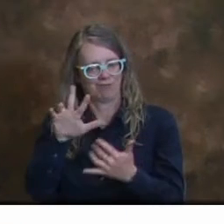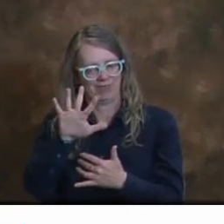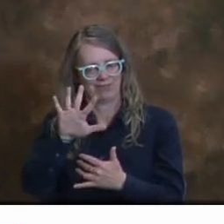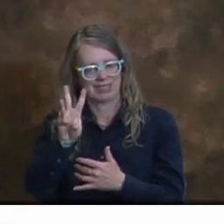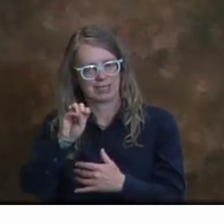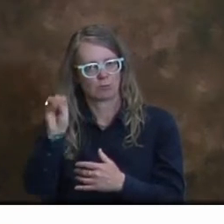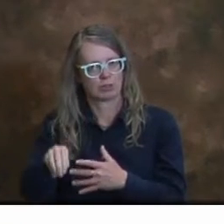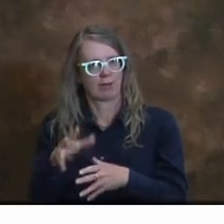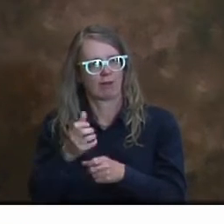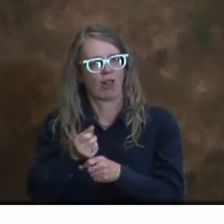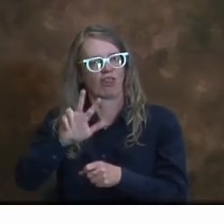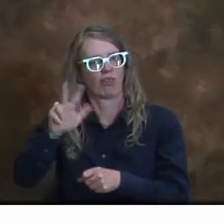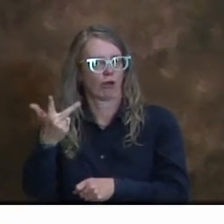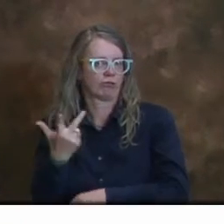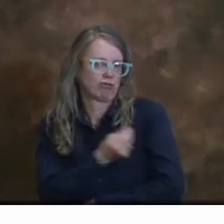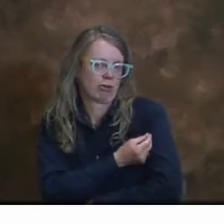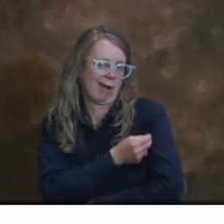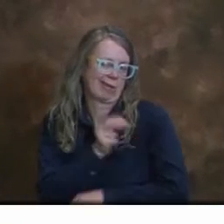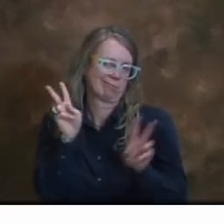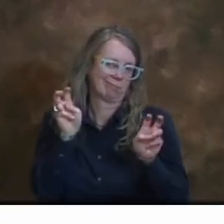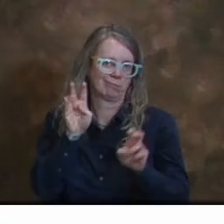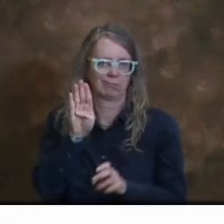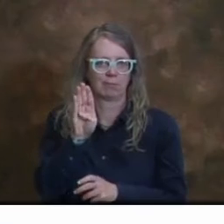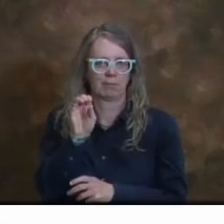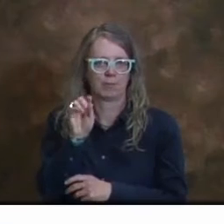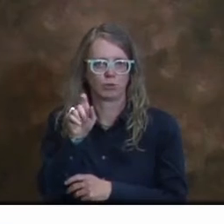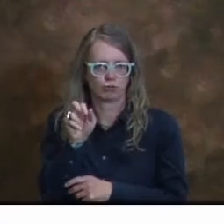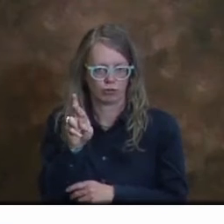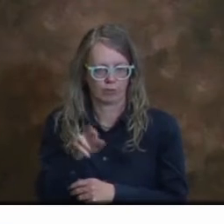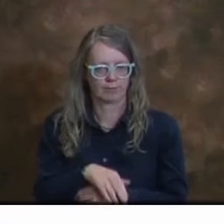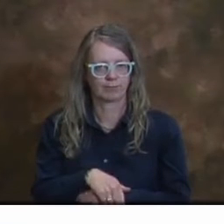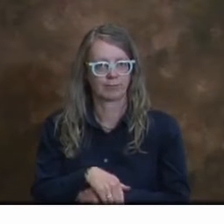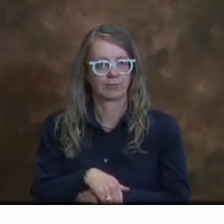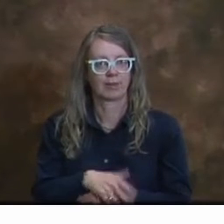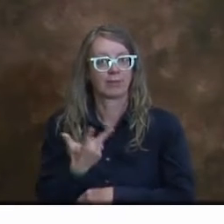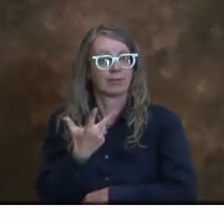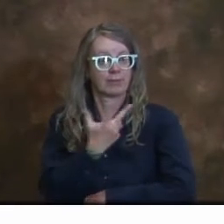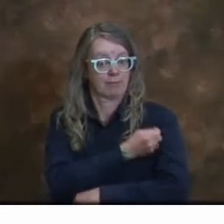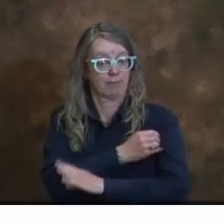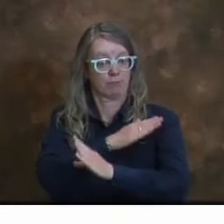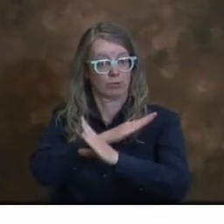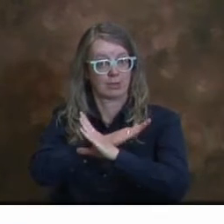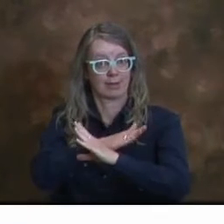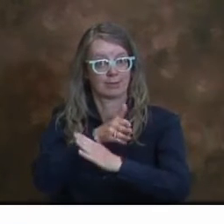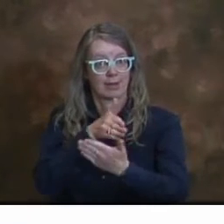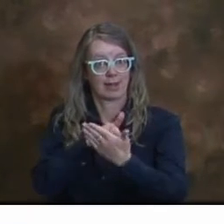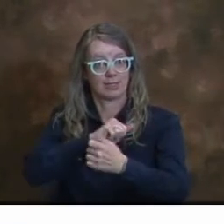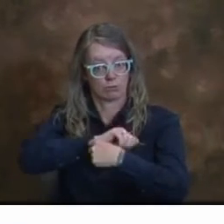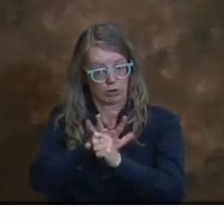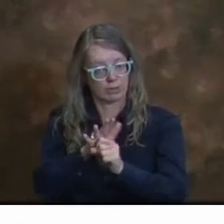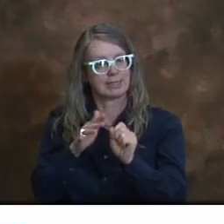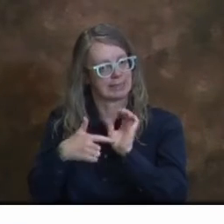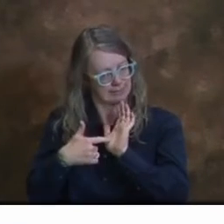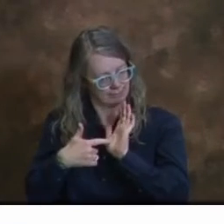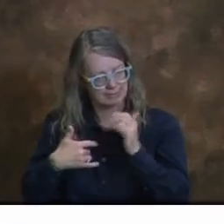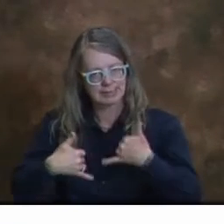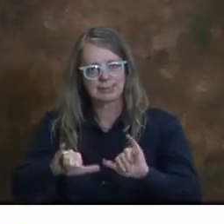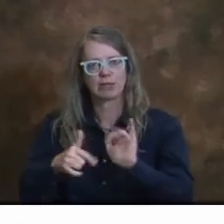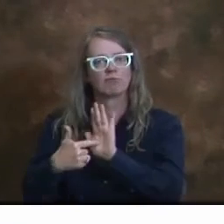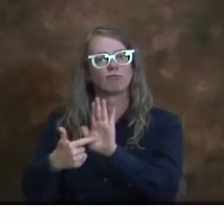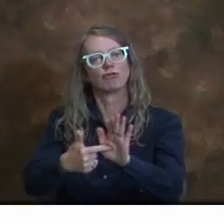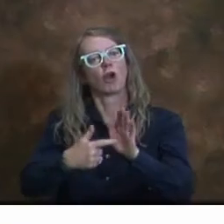una dosis de refuerzo. Las vacunas siguen mostrando cómo